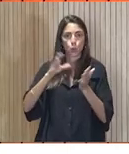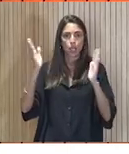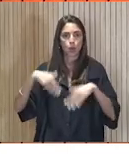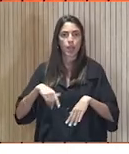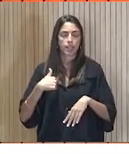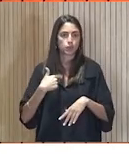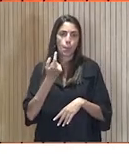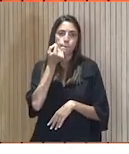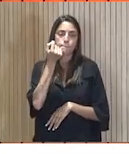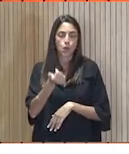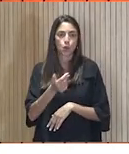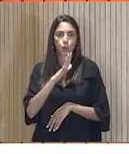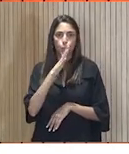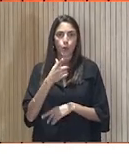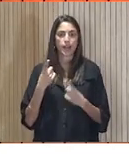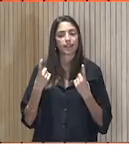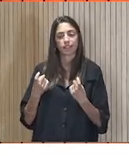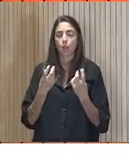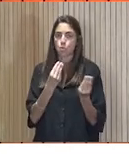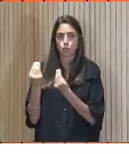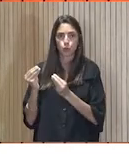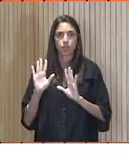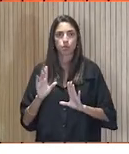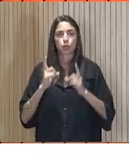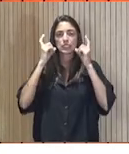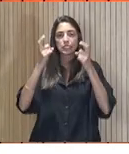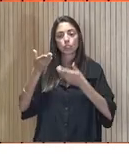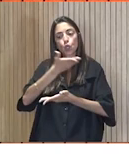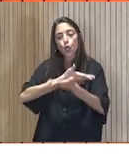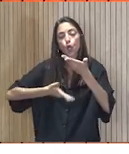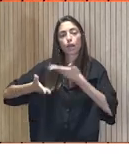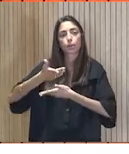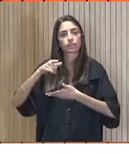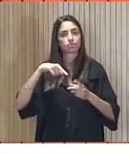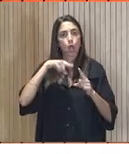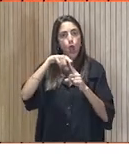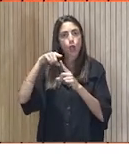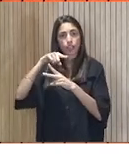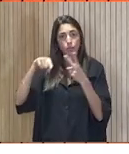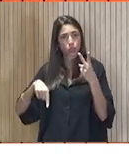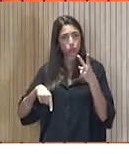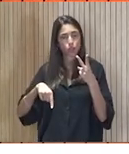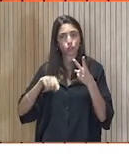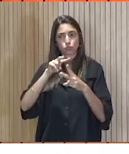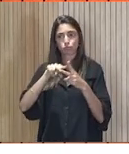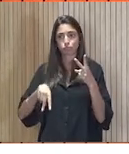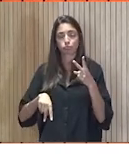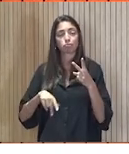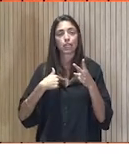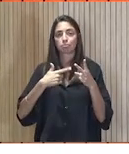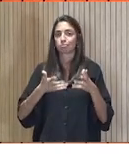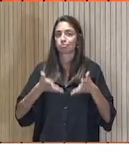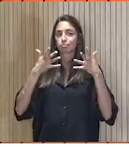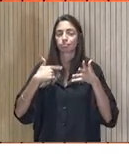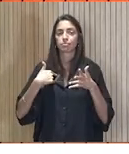las enormes necesidades que tiene el sector y la sociedad, pero que pretende colaborar. Estos fueron los dos objetivos. Y nos ha encantado ver que efectivamente